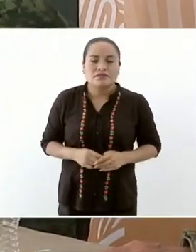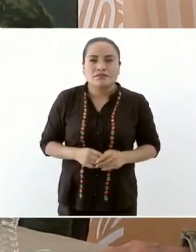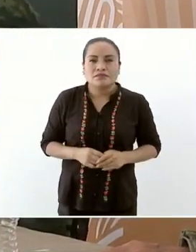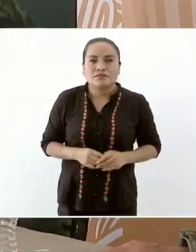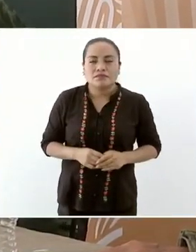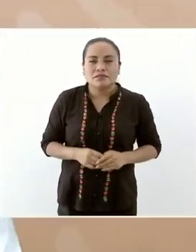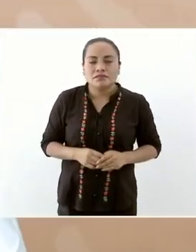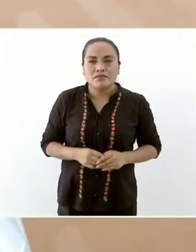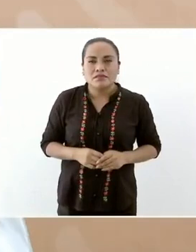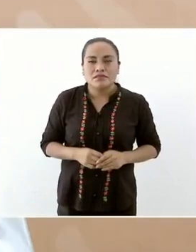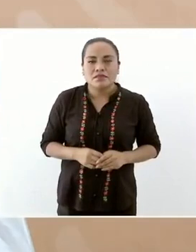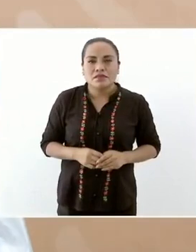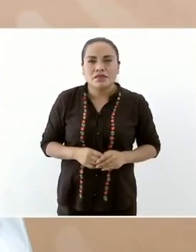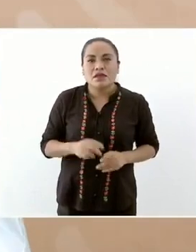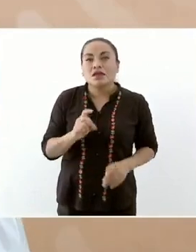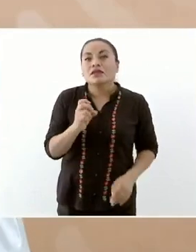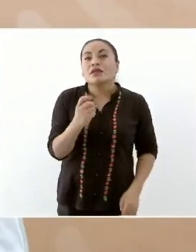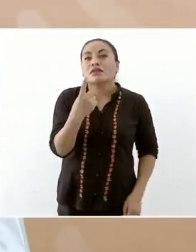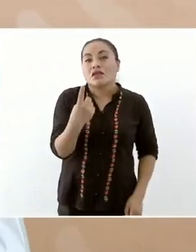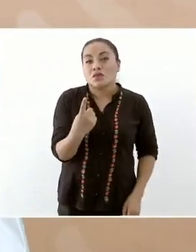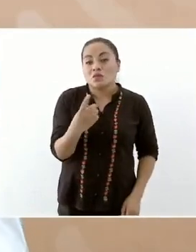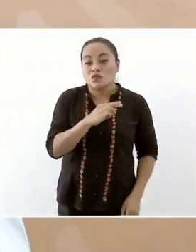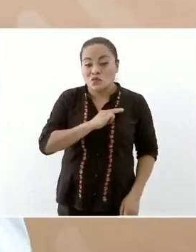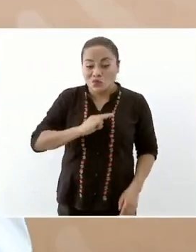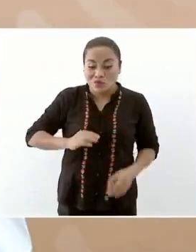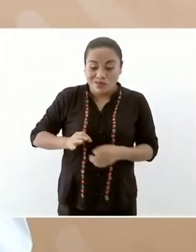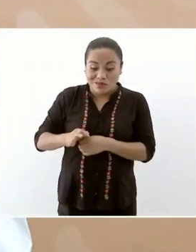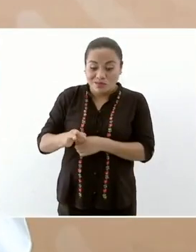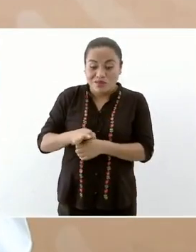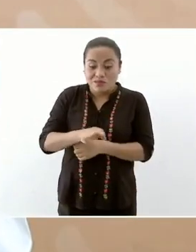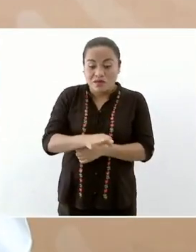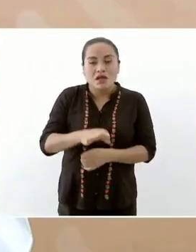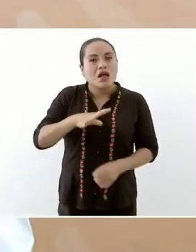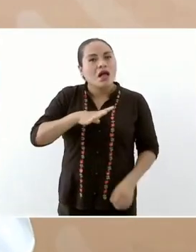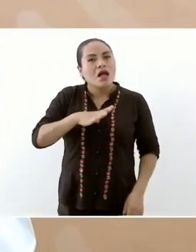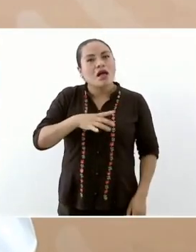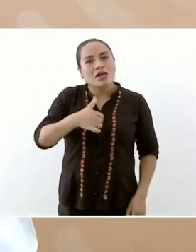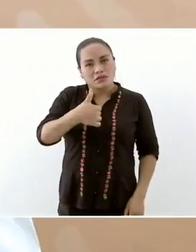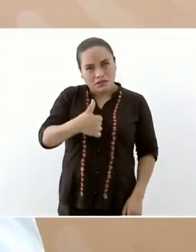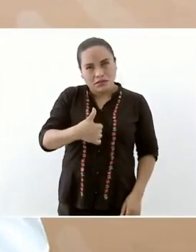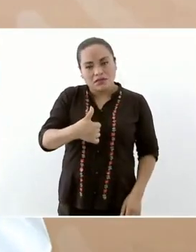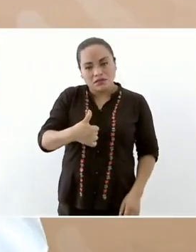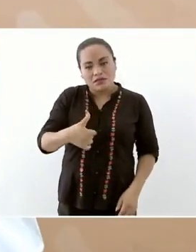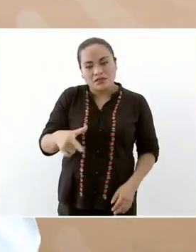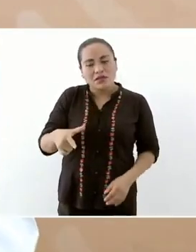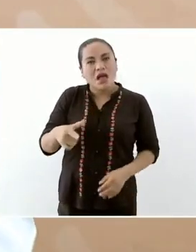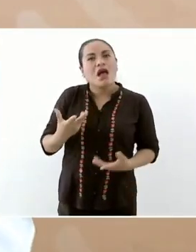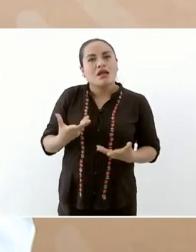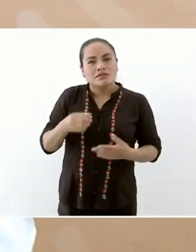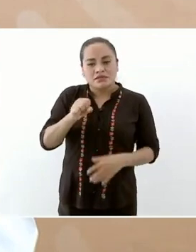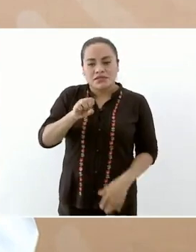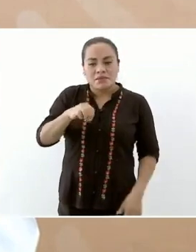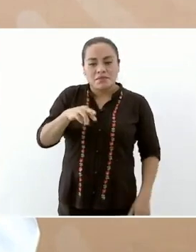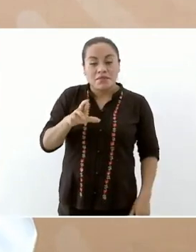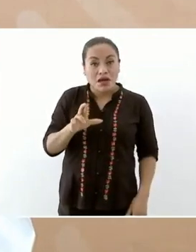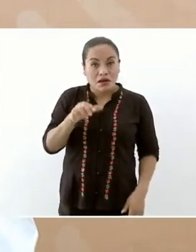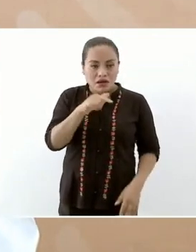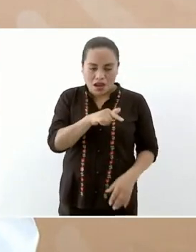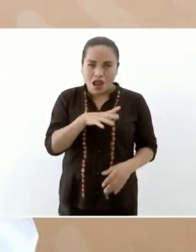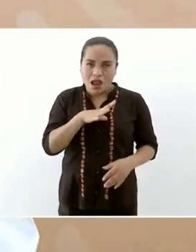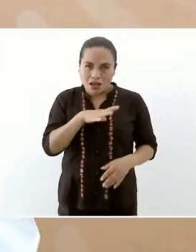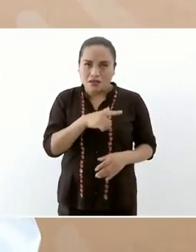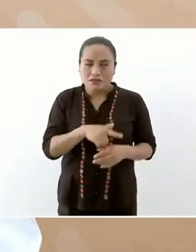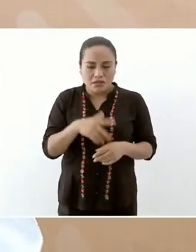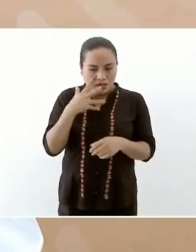corresponda de los 31 municipios hay 6 en donde está la secretaría de marina ahí